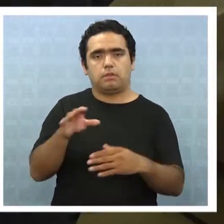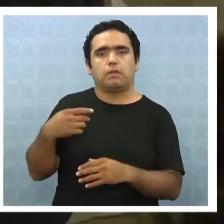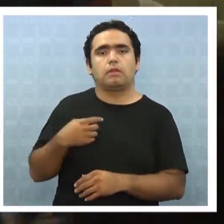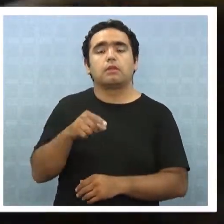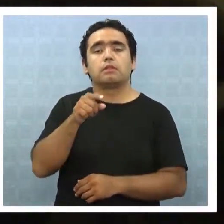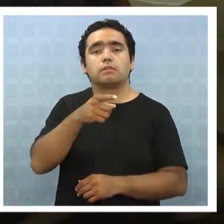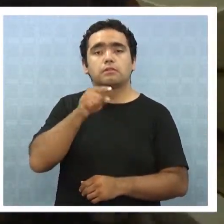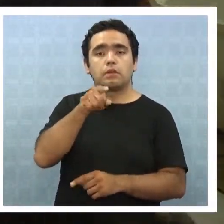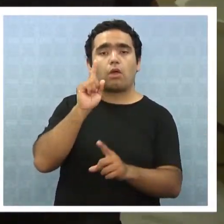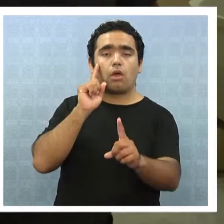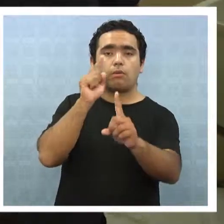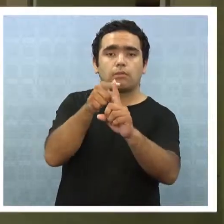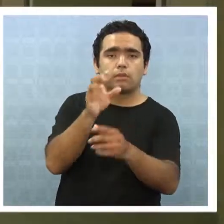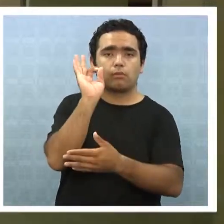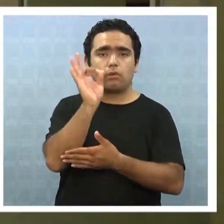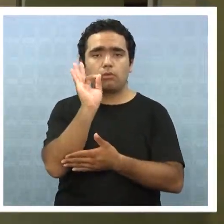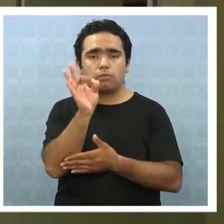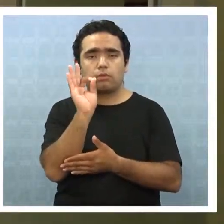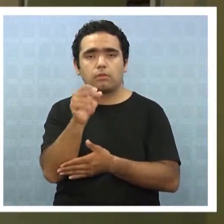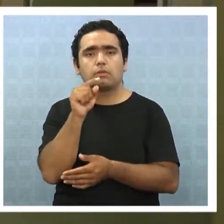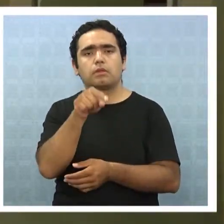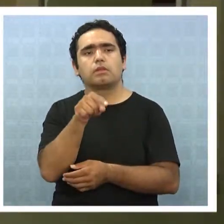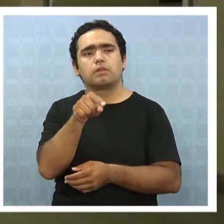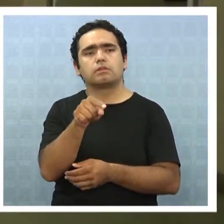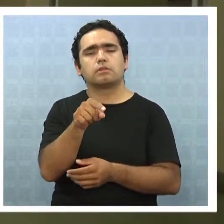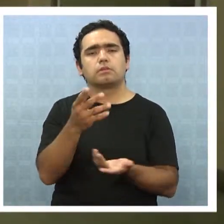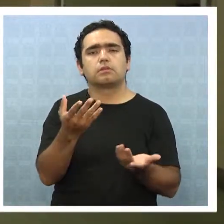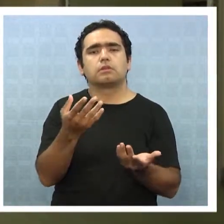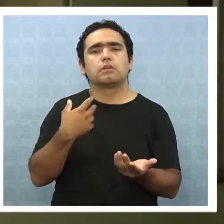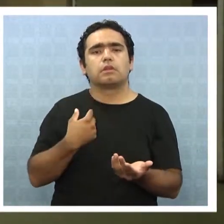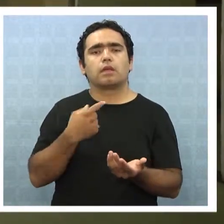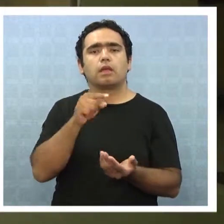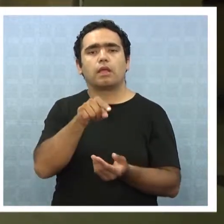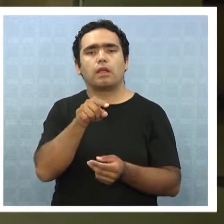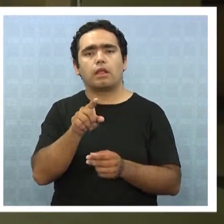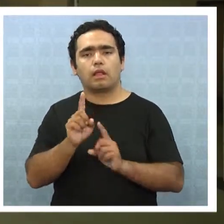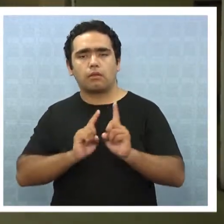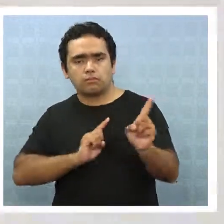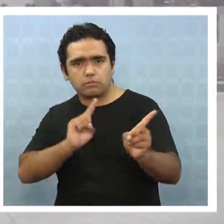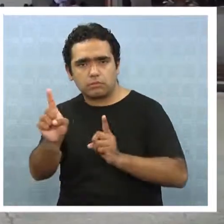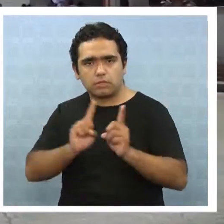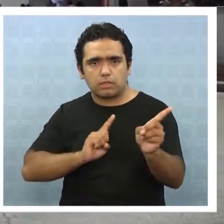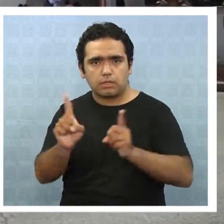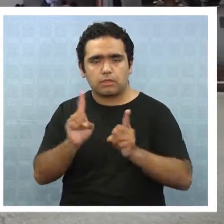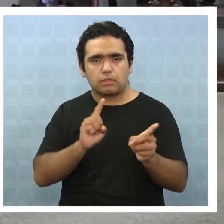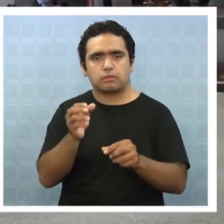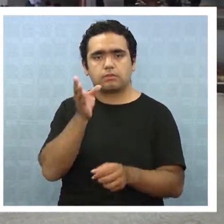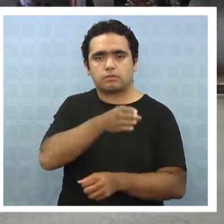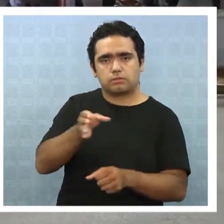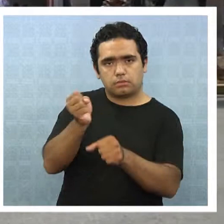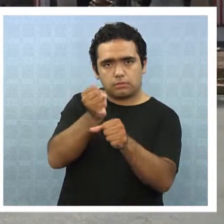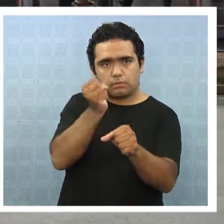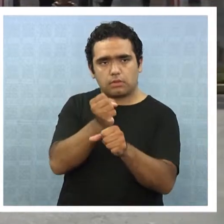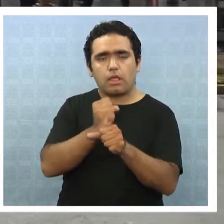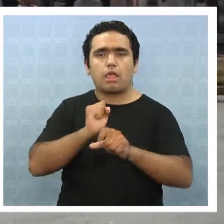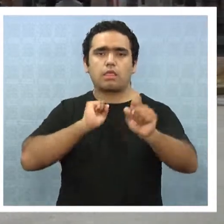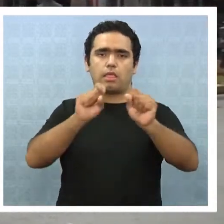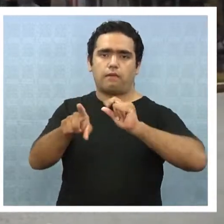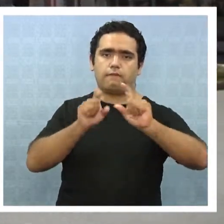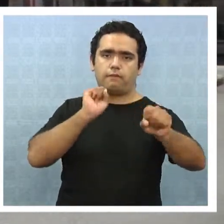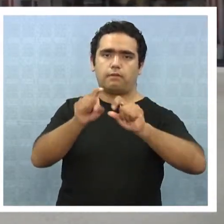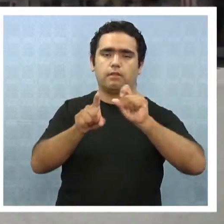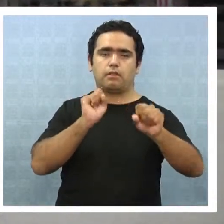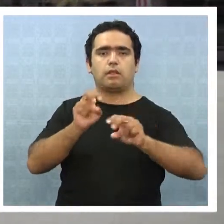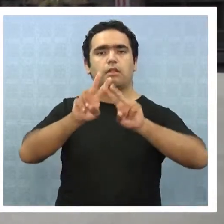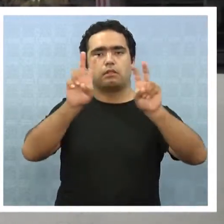expresaron que el objetivo de estas visitas y reuniones es instalar en la acción colectiva de los trabajadores la